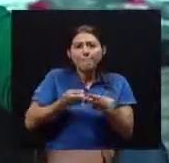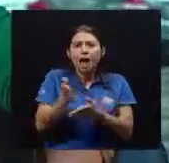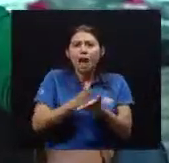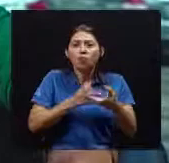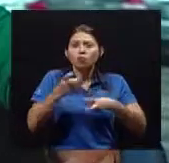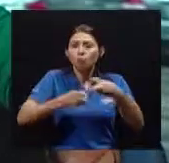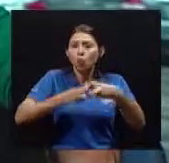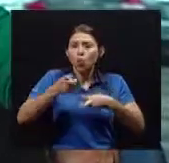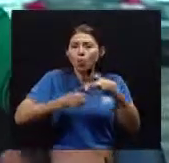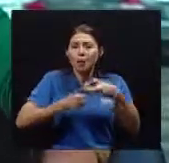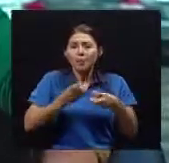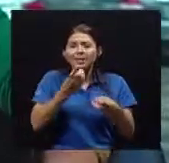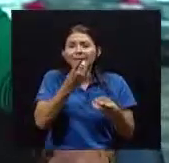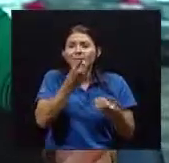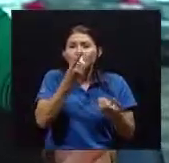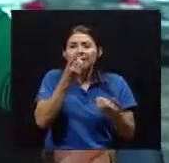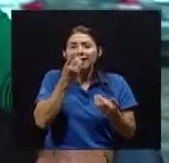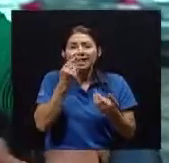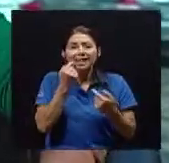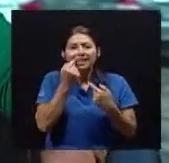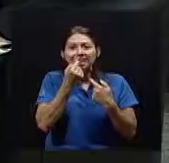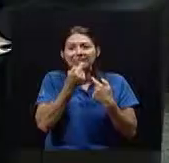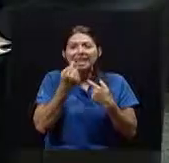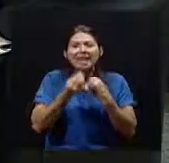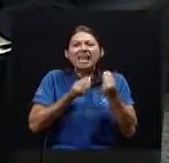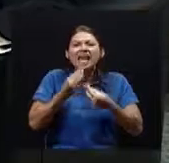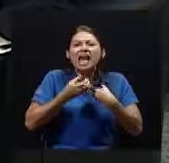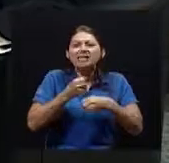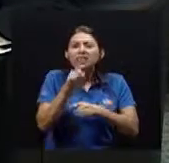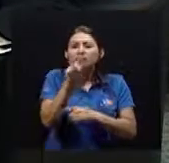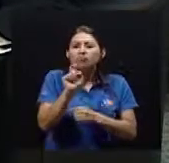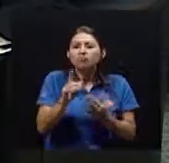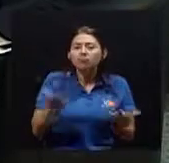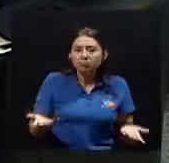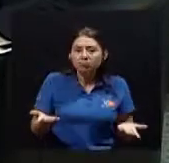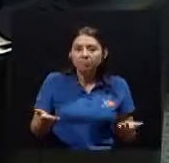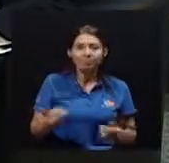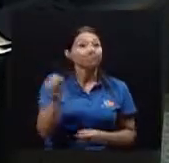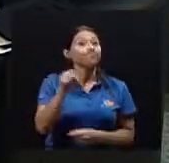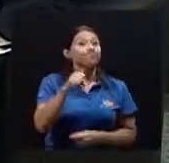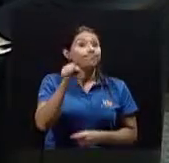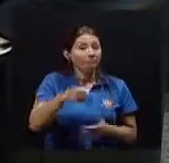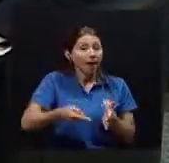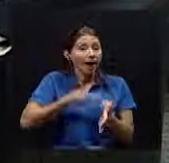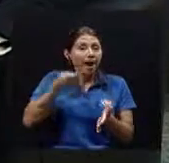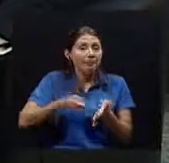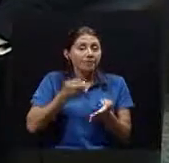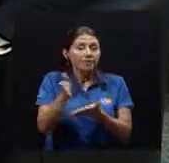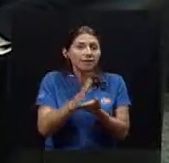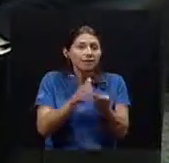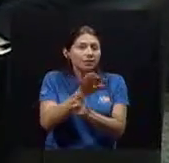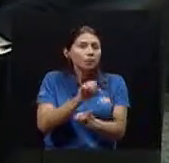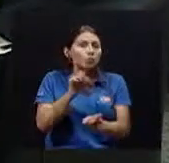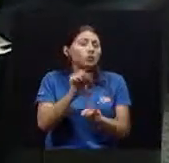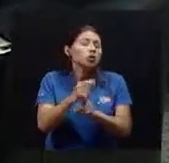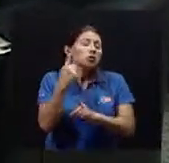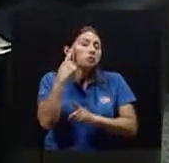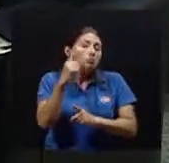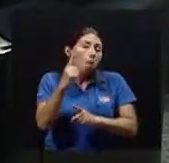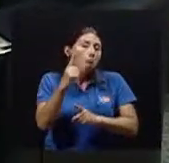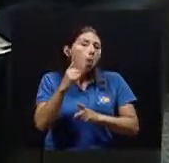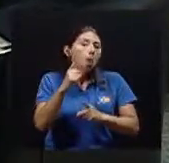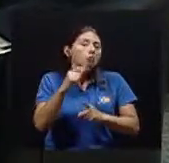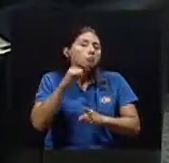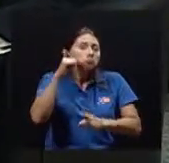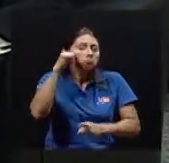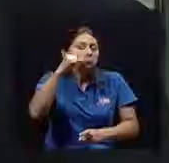problemas En nuestros dientes En nuestra boca Y qué hacer con eso, Pablo Claro, a veces ciertas condiciones Propias de la edad,